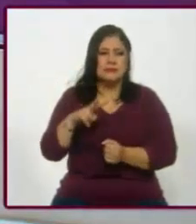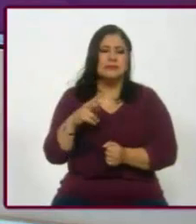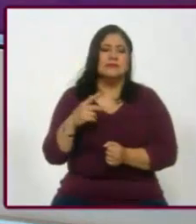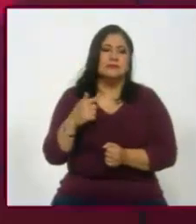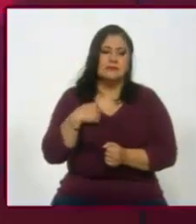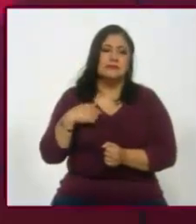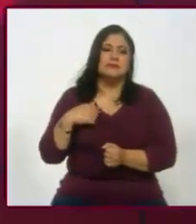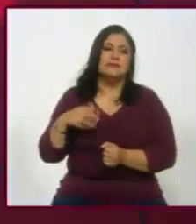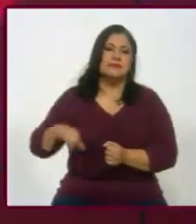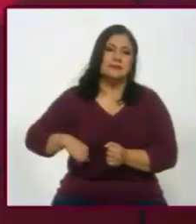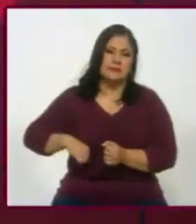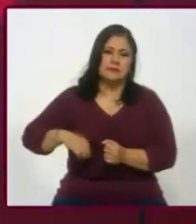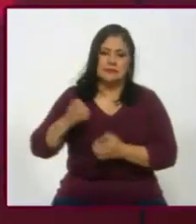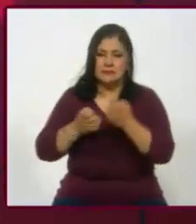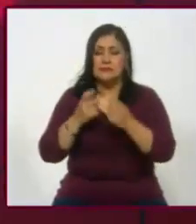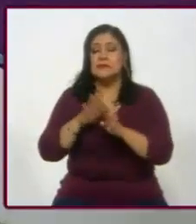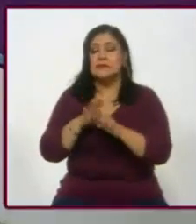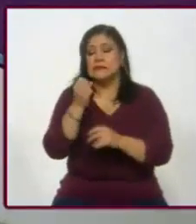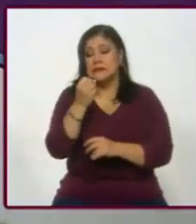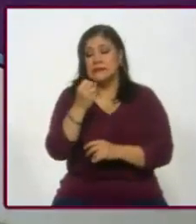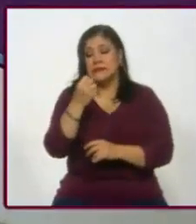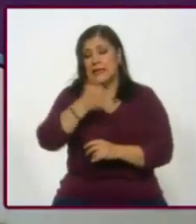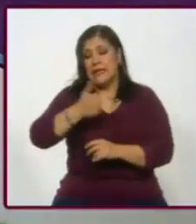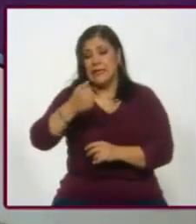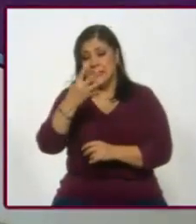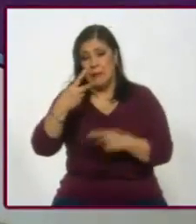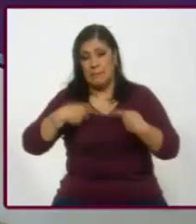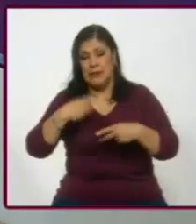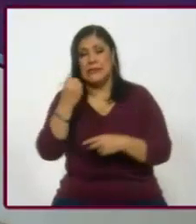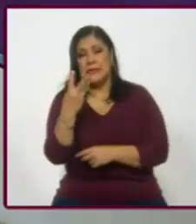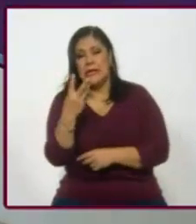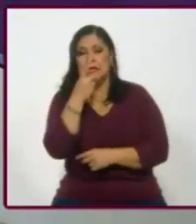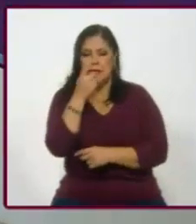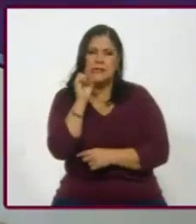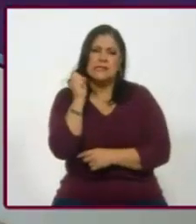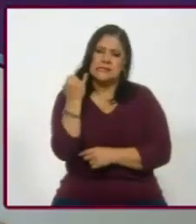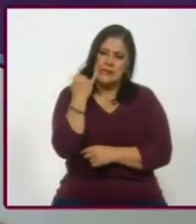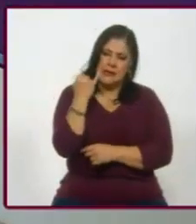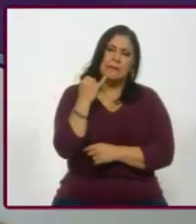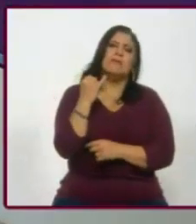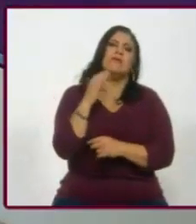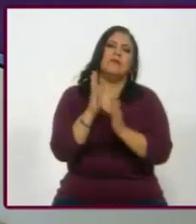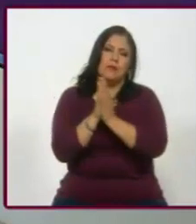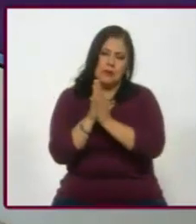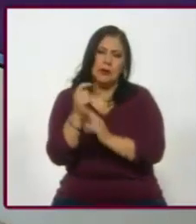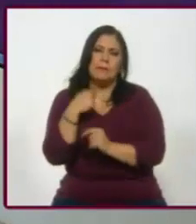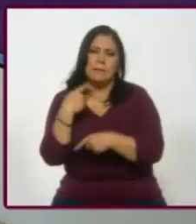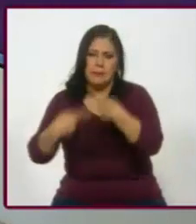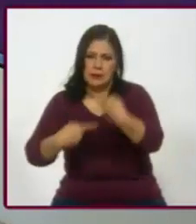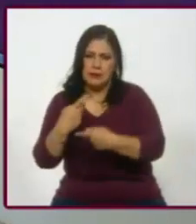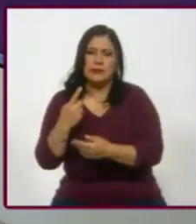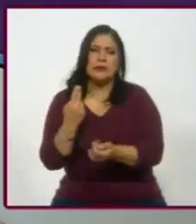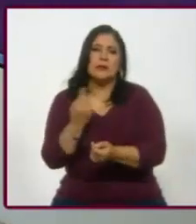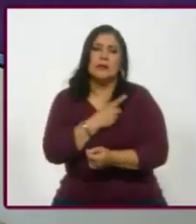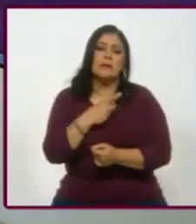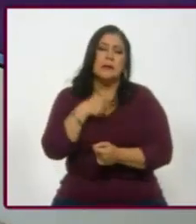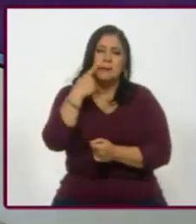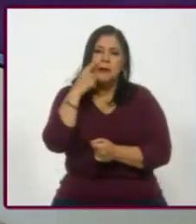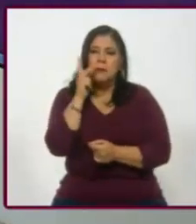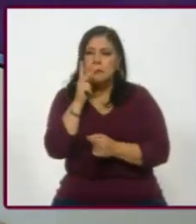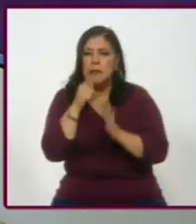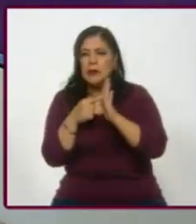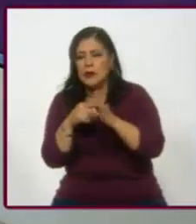esta encuesta. Pero tres de cada cuatro dicen, sí, por favor, pregúntenos, ¿no? Entonces, el mecanismo está aprobado, para quien tuviera alguna